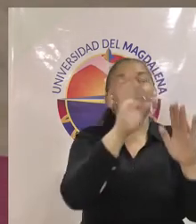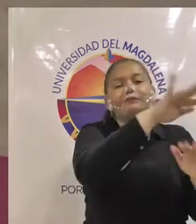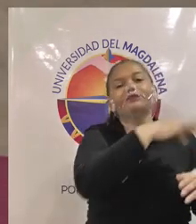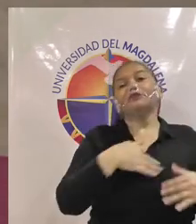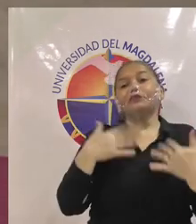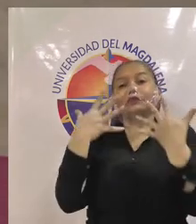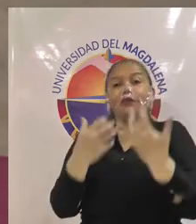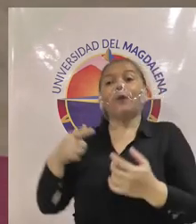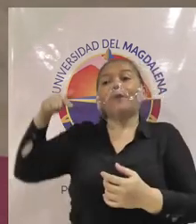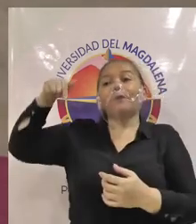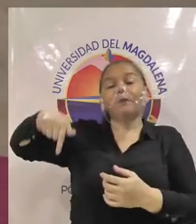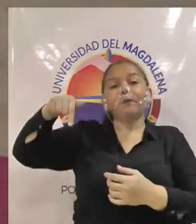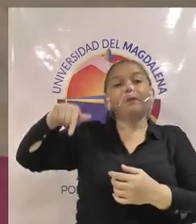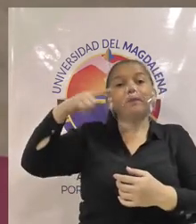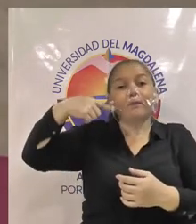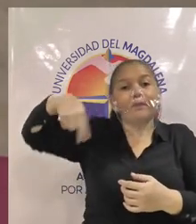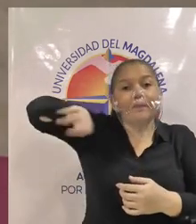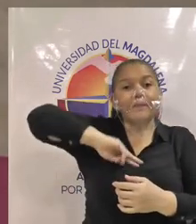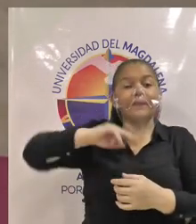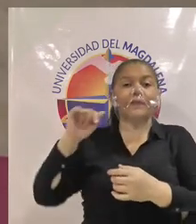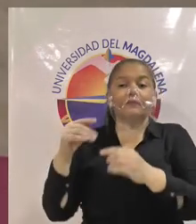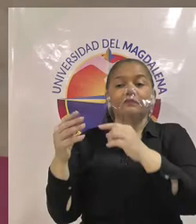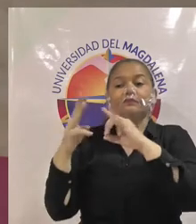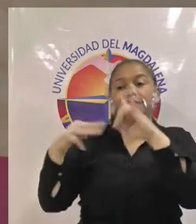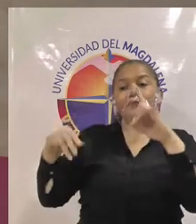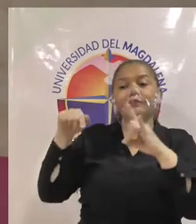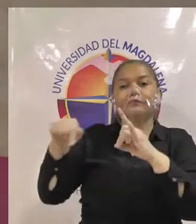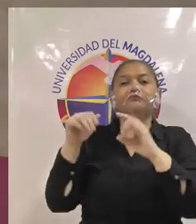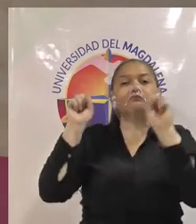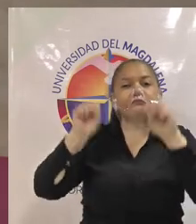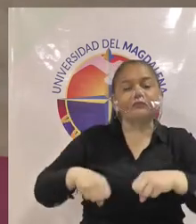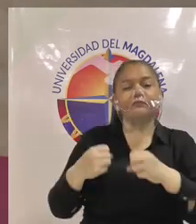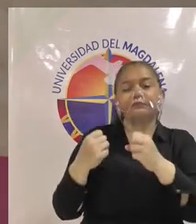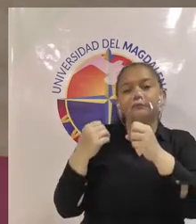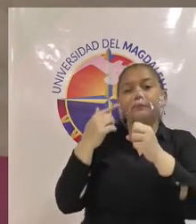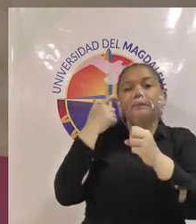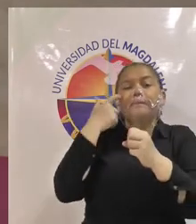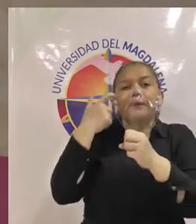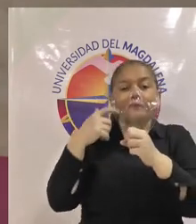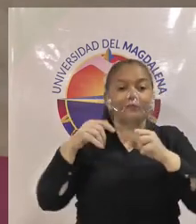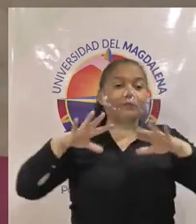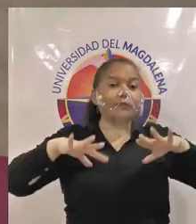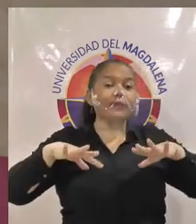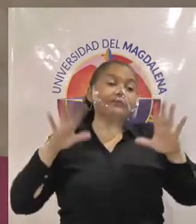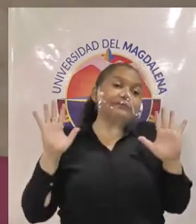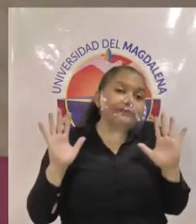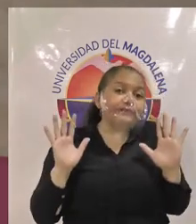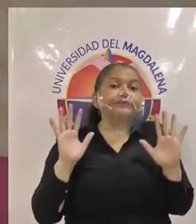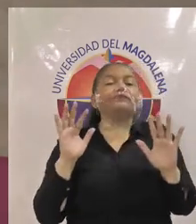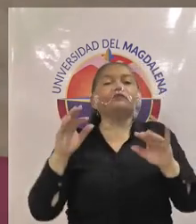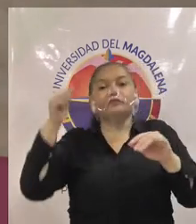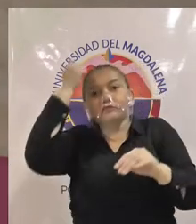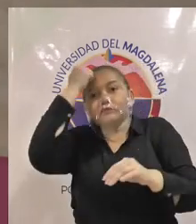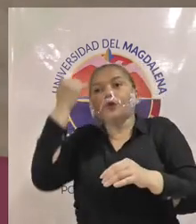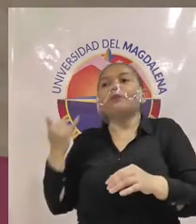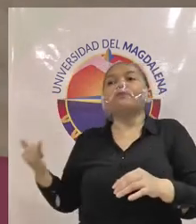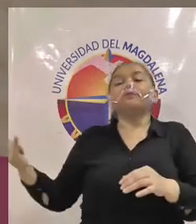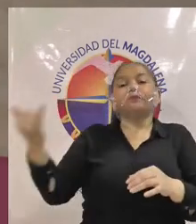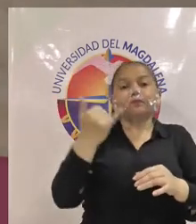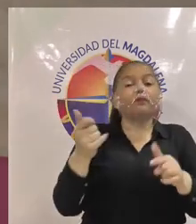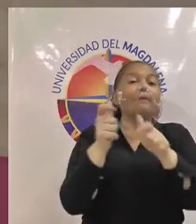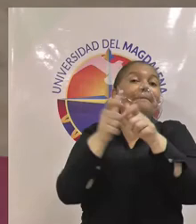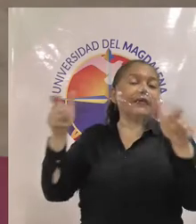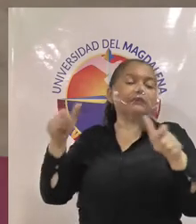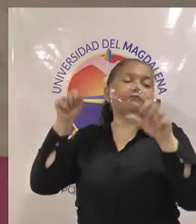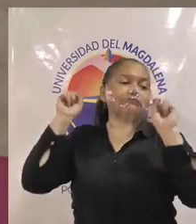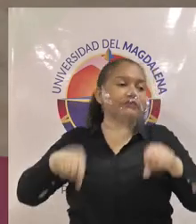monitorías por parte de los docentes para que estos cursos sean aún más fáciles en caso